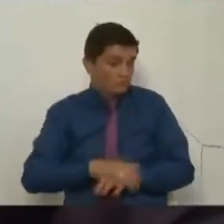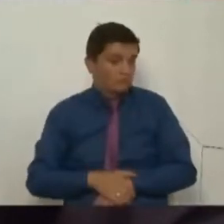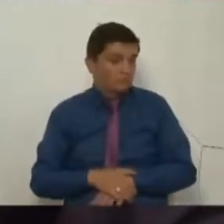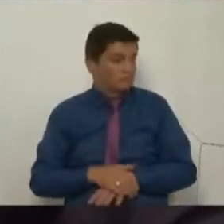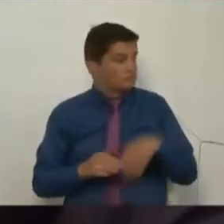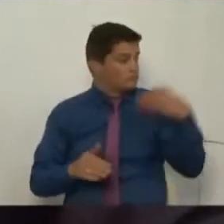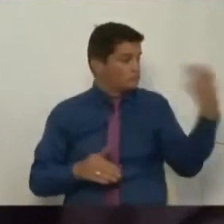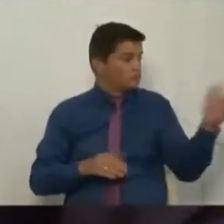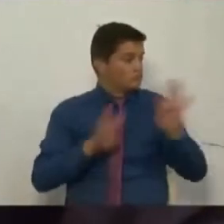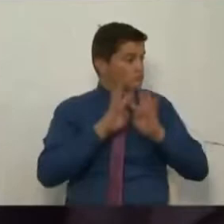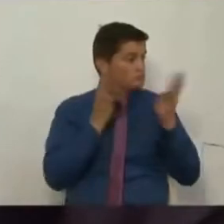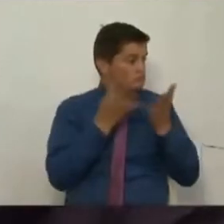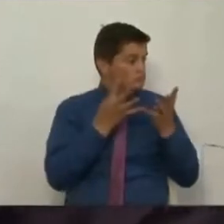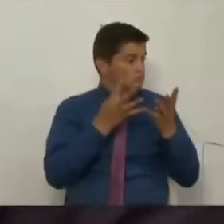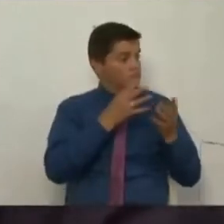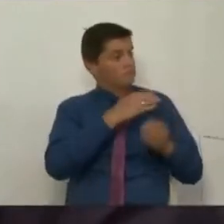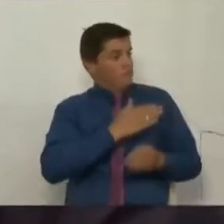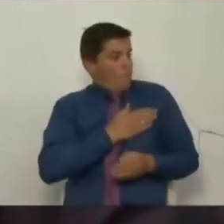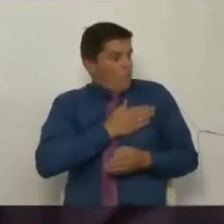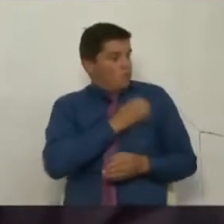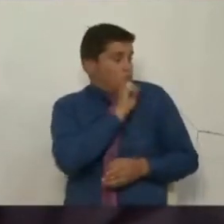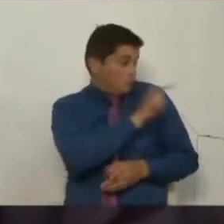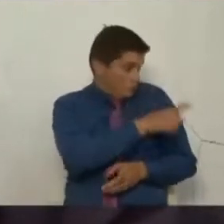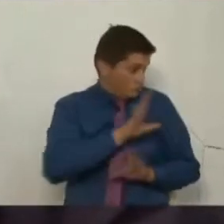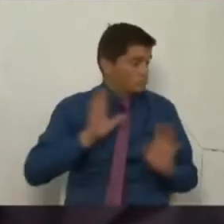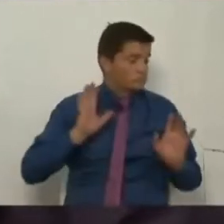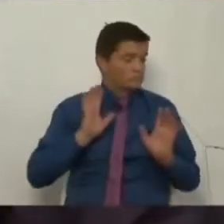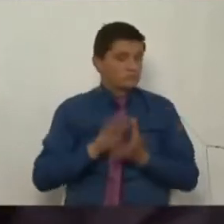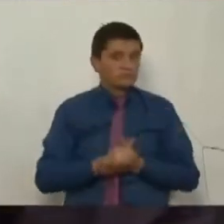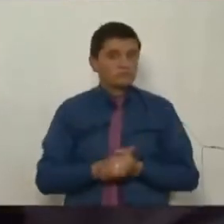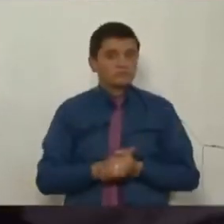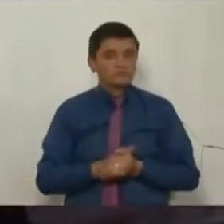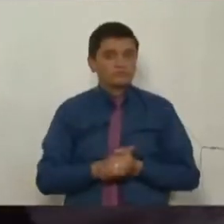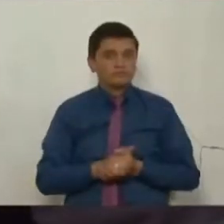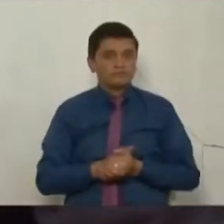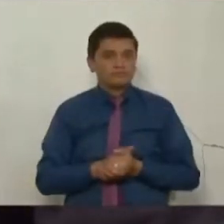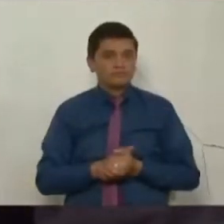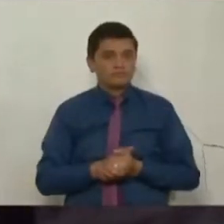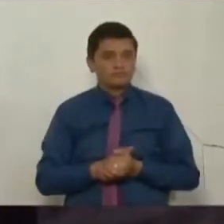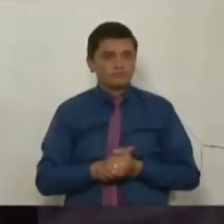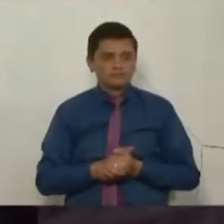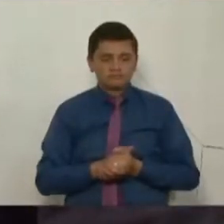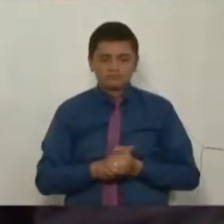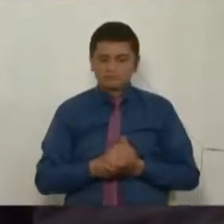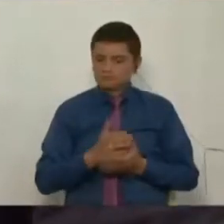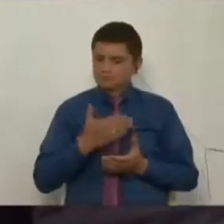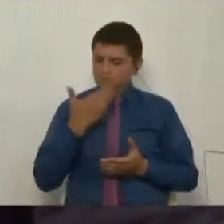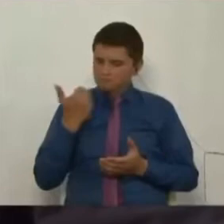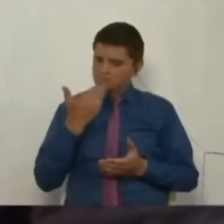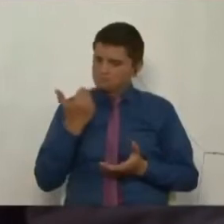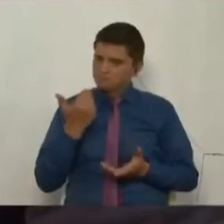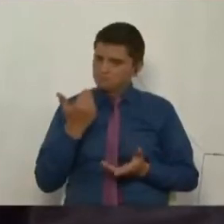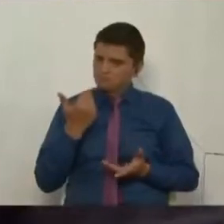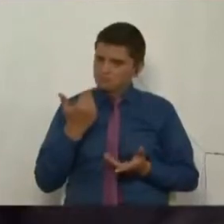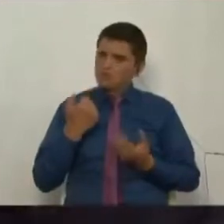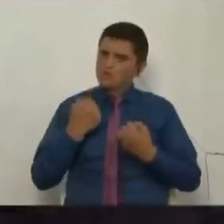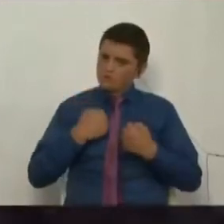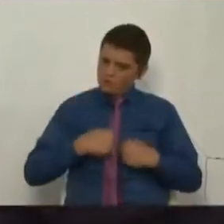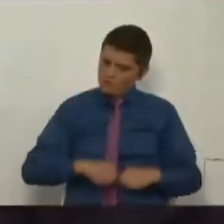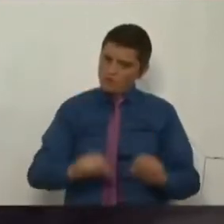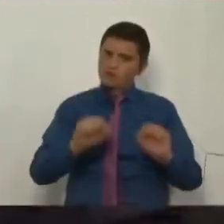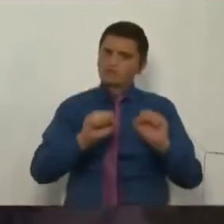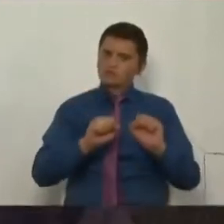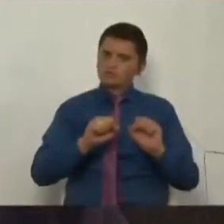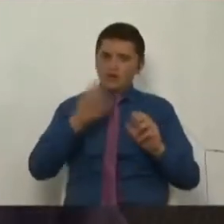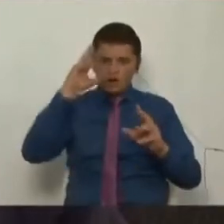pregunta al señor senador y expresidente Álvaro Uribe, ¿por qué no intentamos mantener de